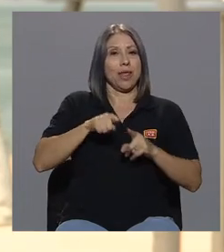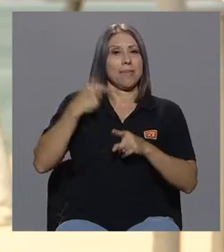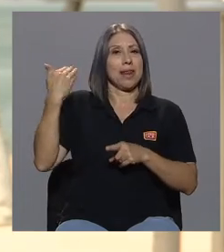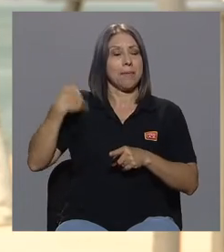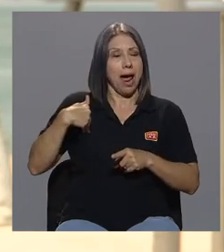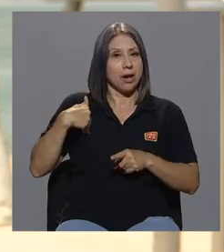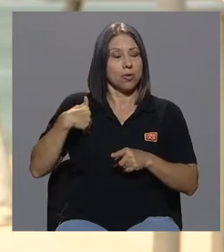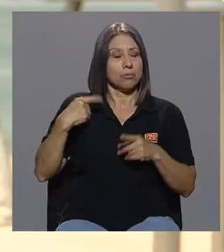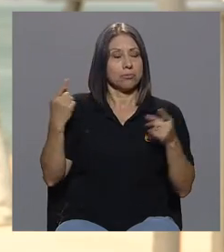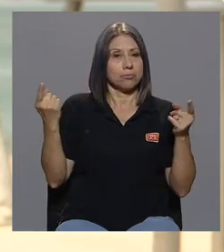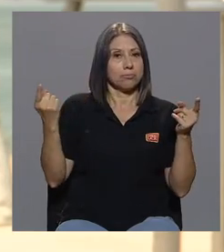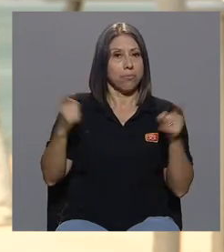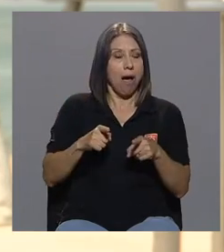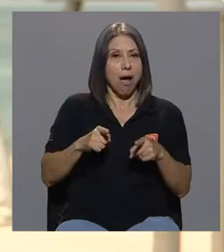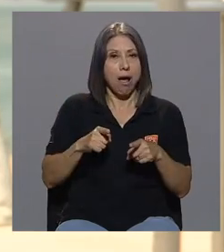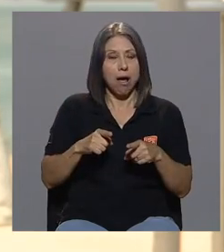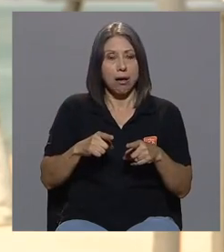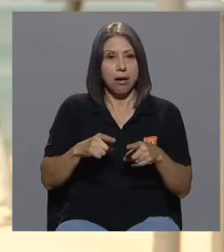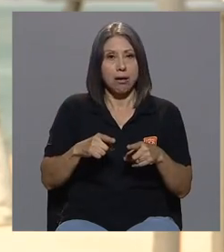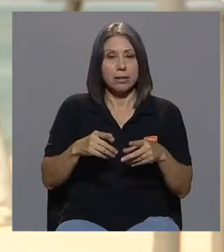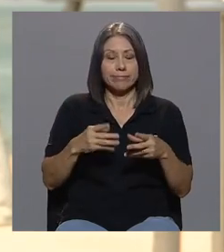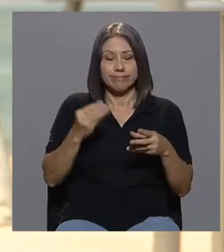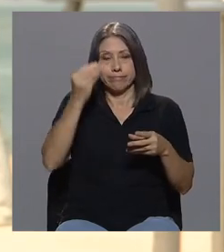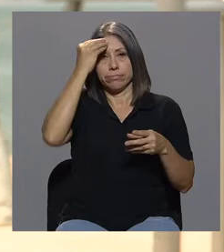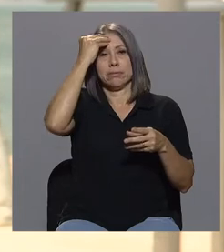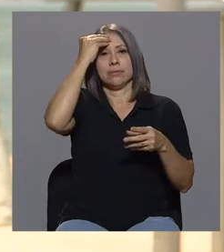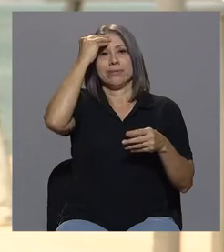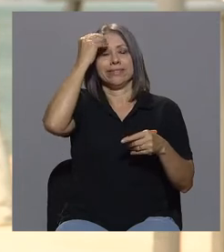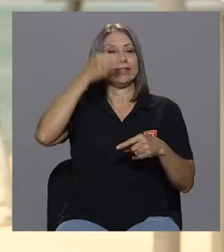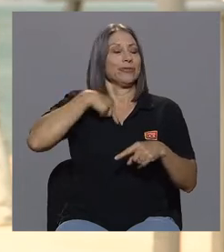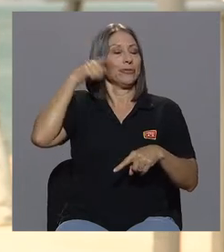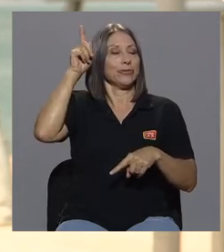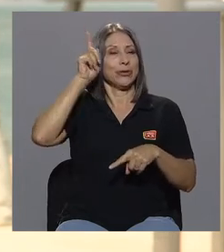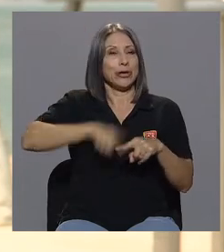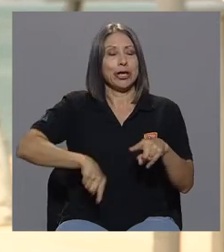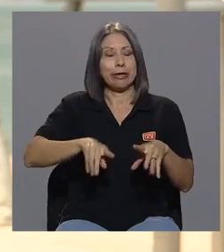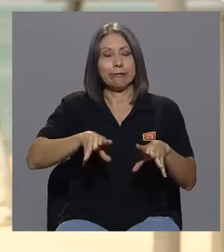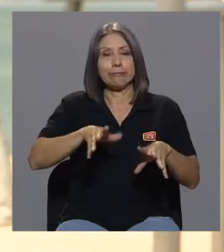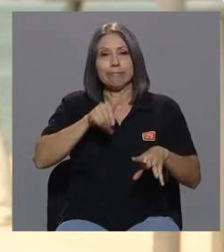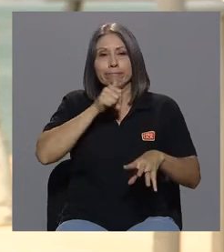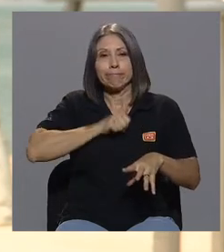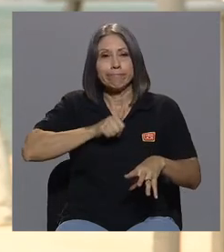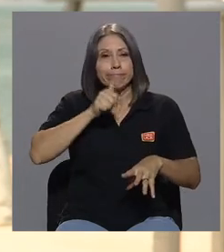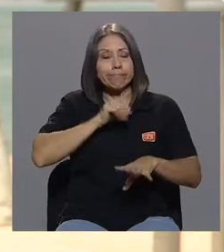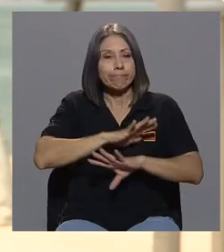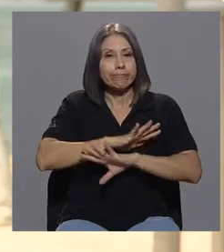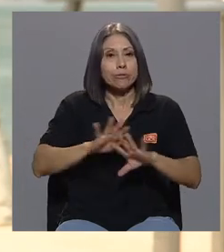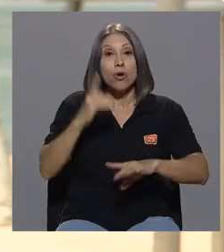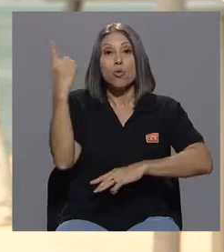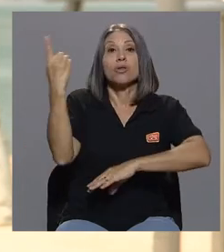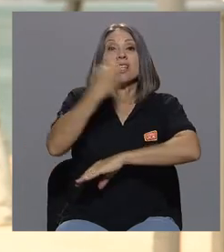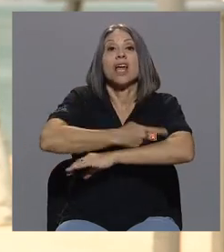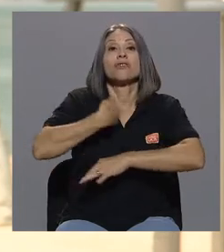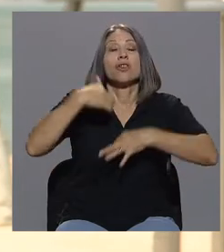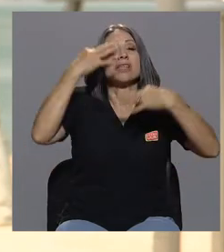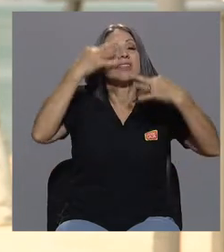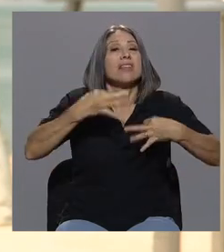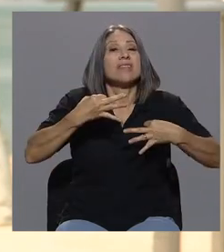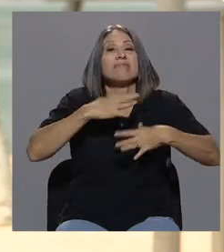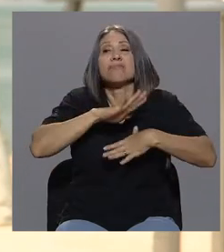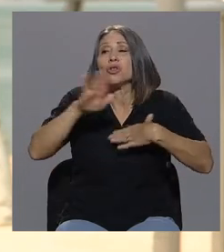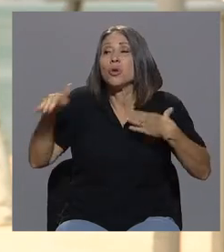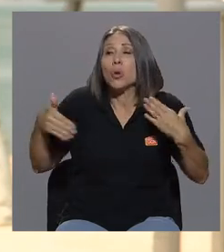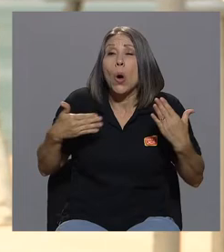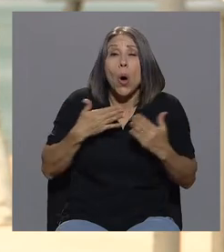Ya no tenía la capacidad para soportar tanto. Y fue cuando yo decidí un día evadir toda mi realidad,